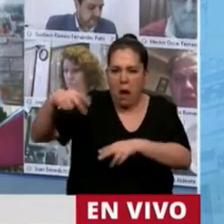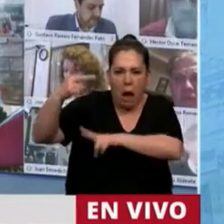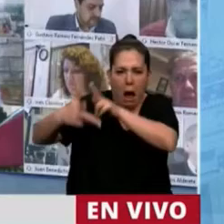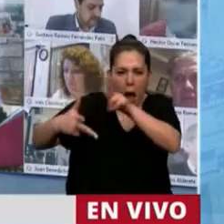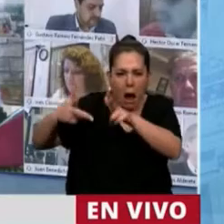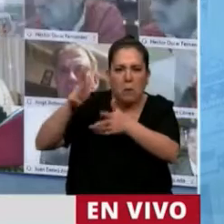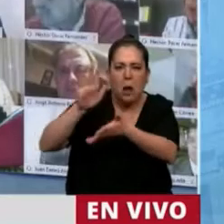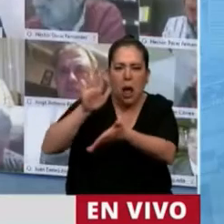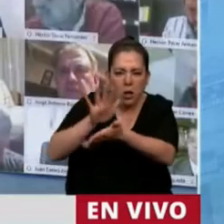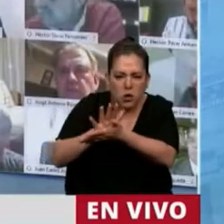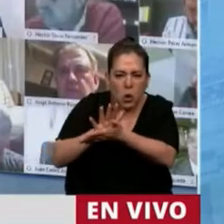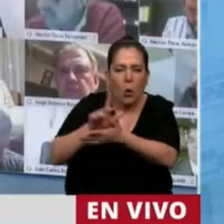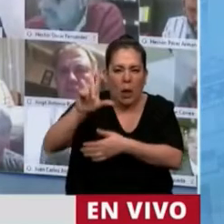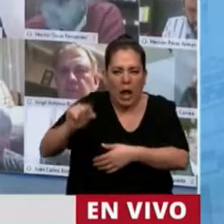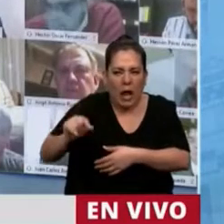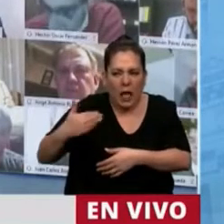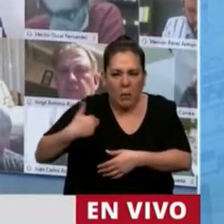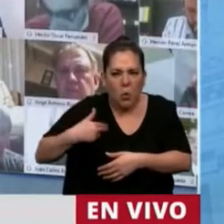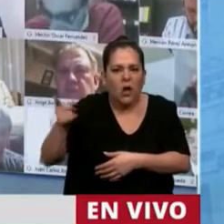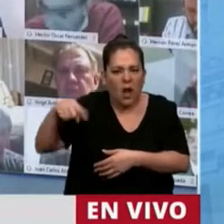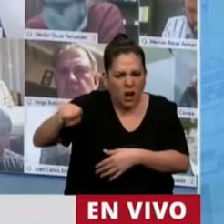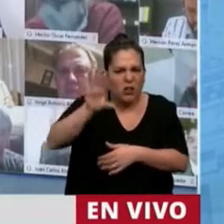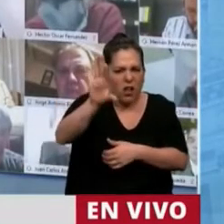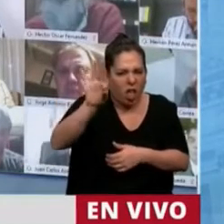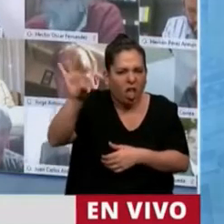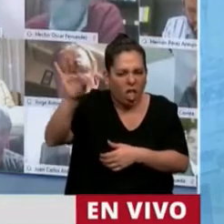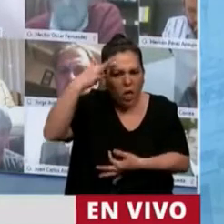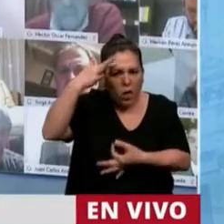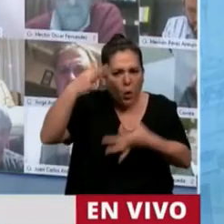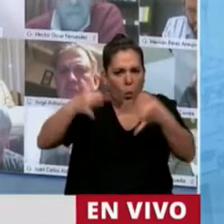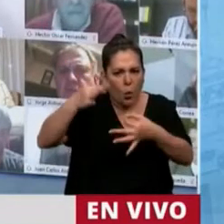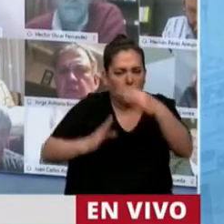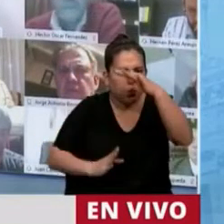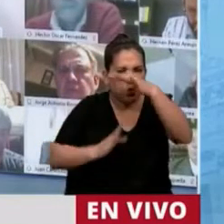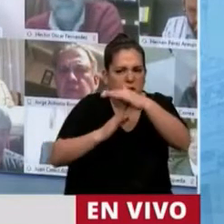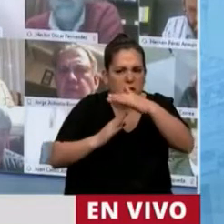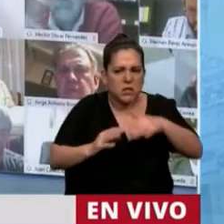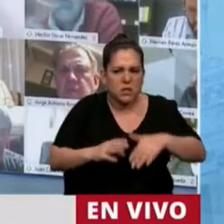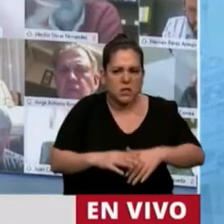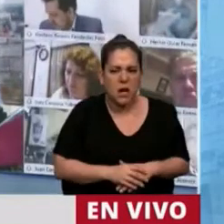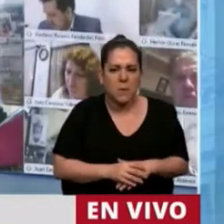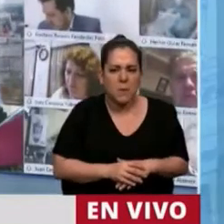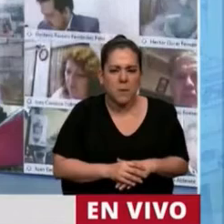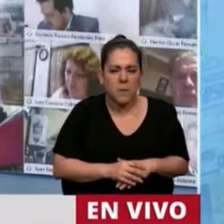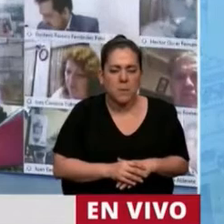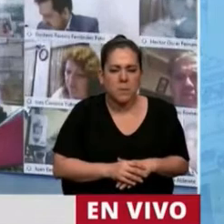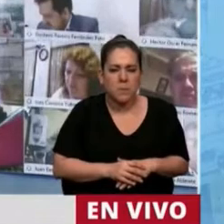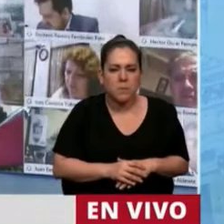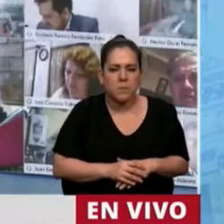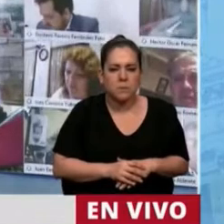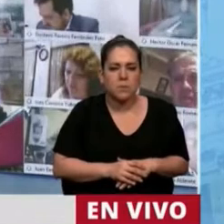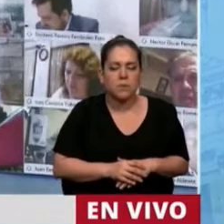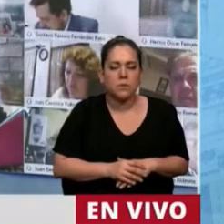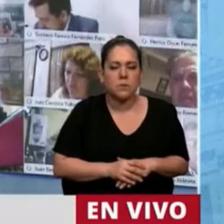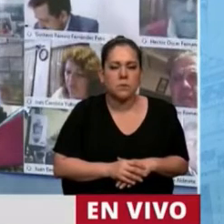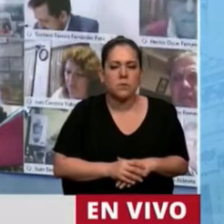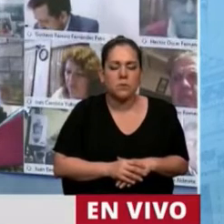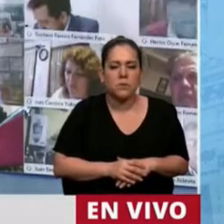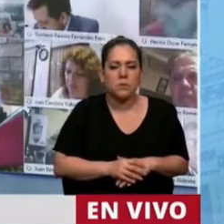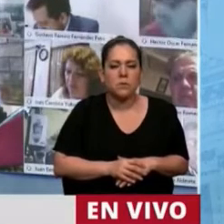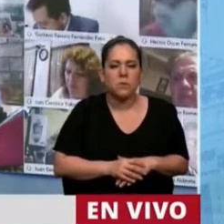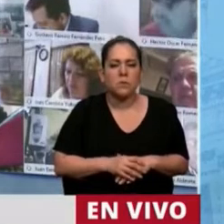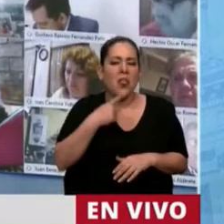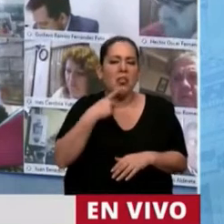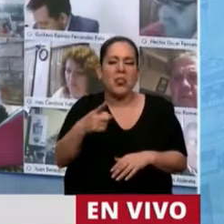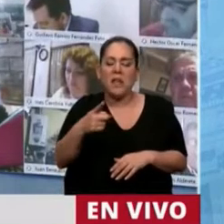la violencia física, incluso, ¿no? Nos parece que todo eso está de más. Y